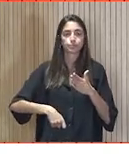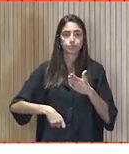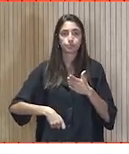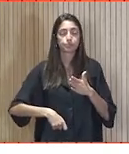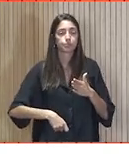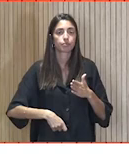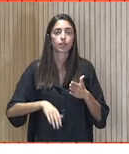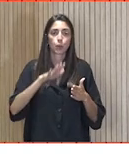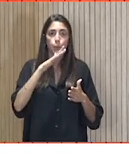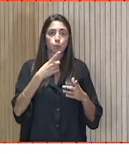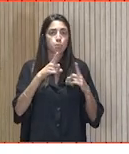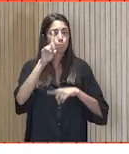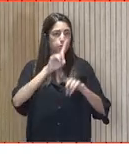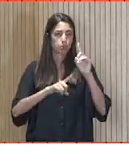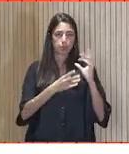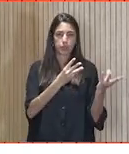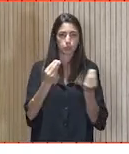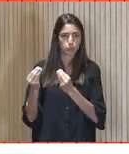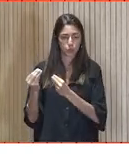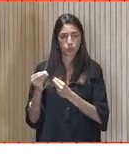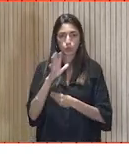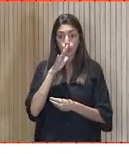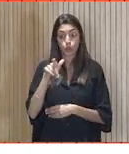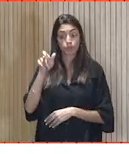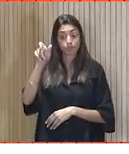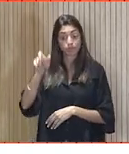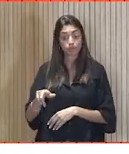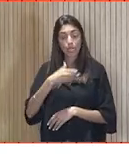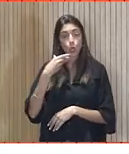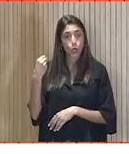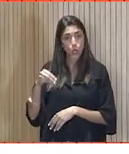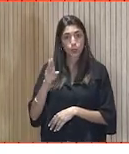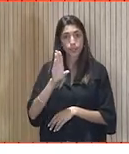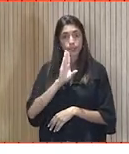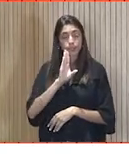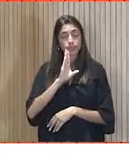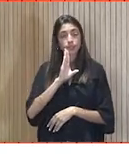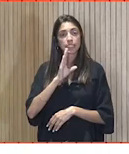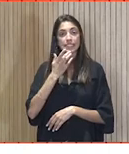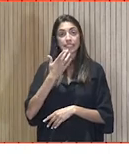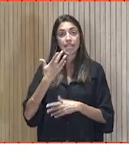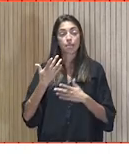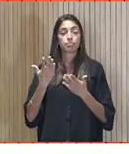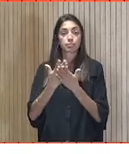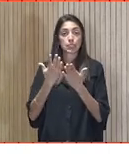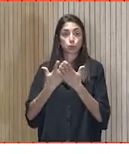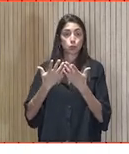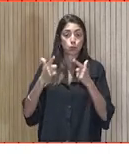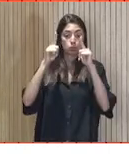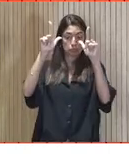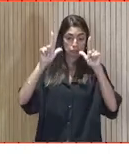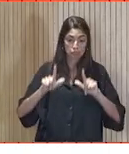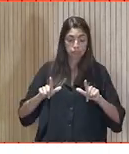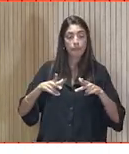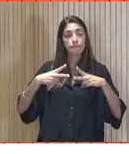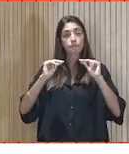Tiene muchas dificultades porque ese chico, cuando acaba sus estudios, si es que ese día va a clase por